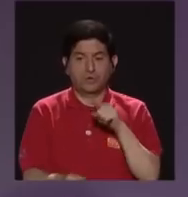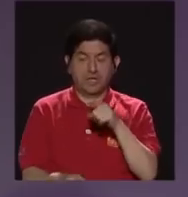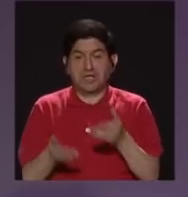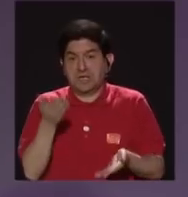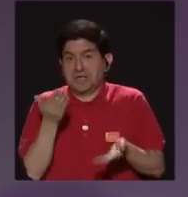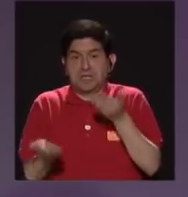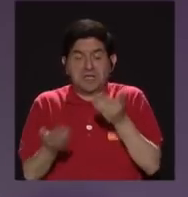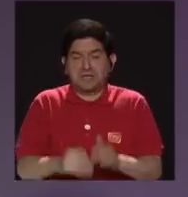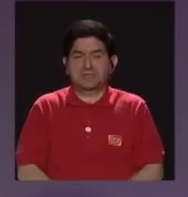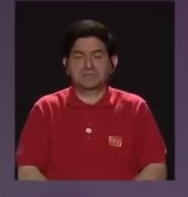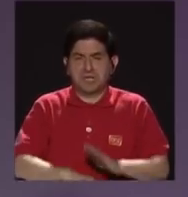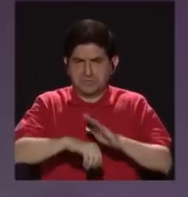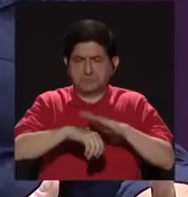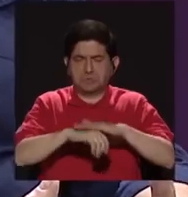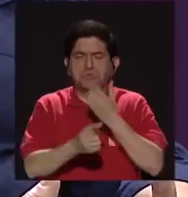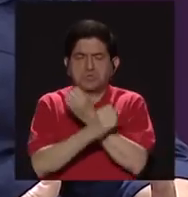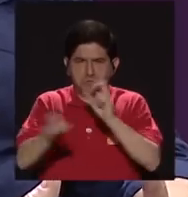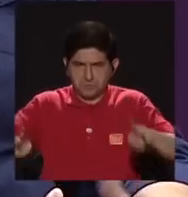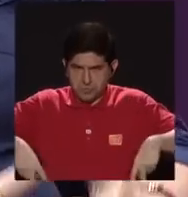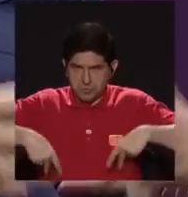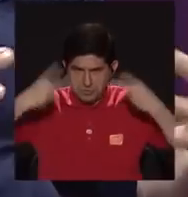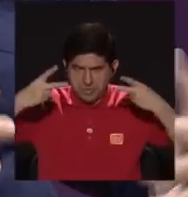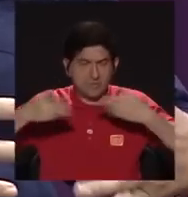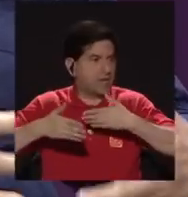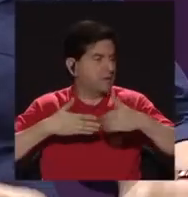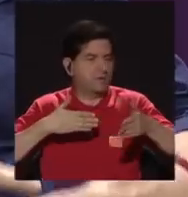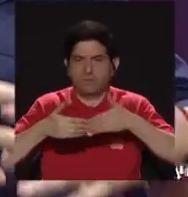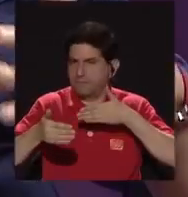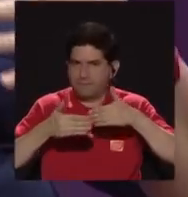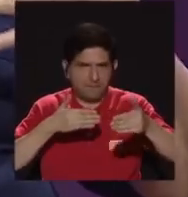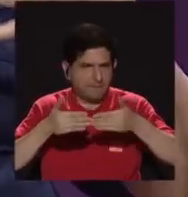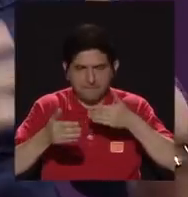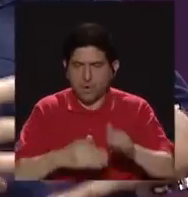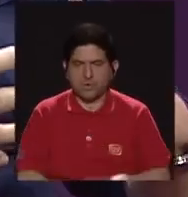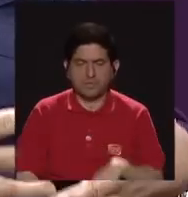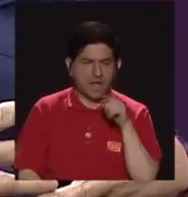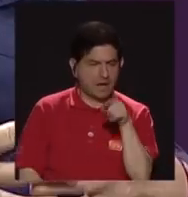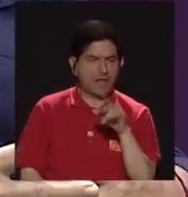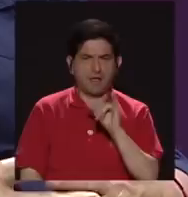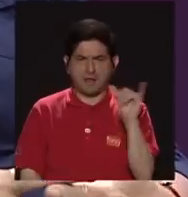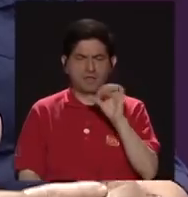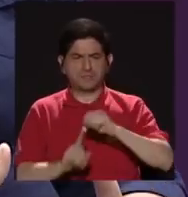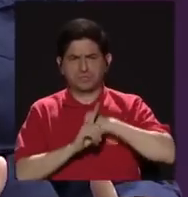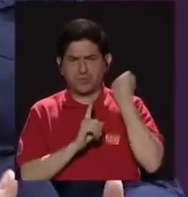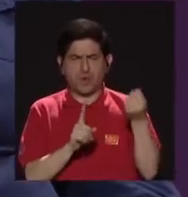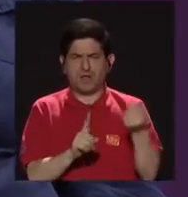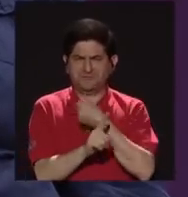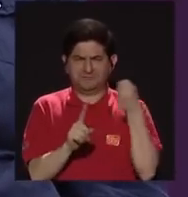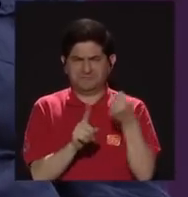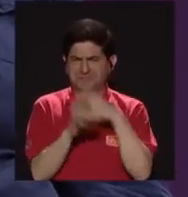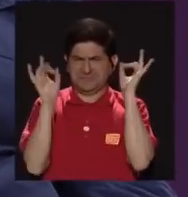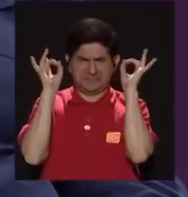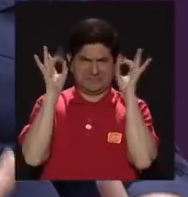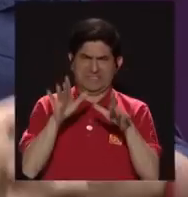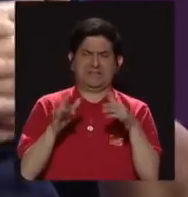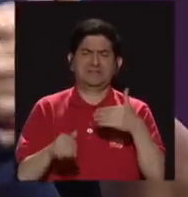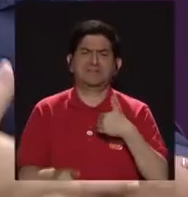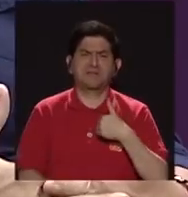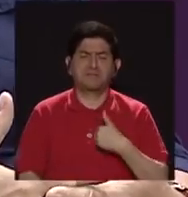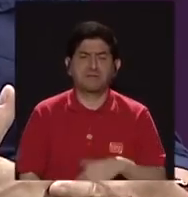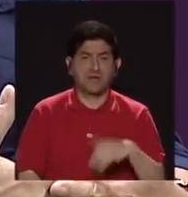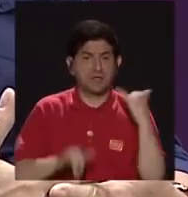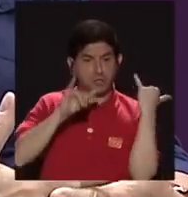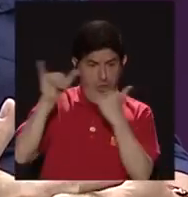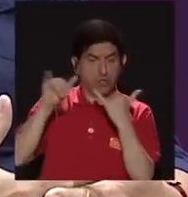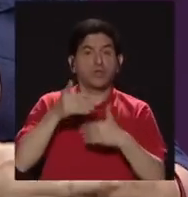probablemente les permitía sobrevivir, a pesar de que vivían también condiciones de violencia terribles y que las